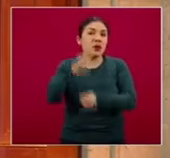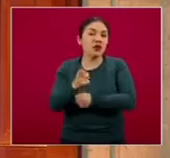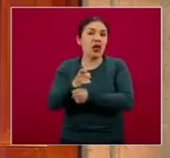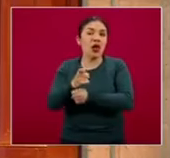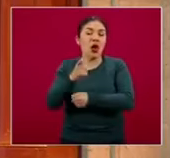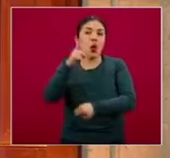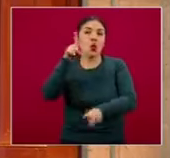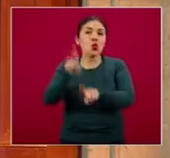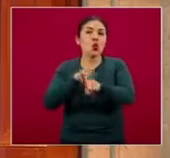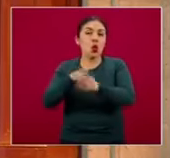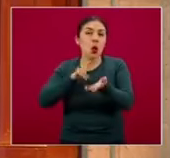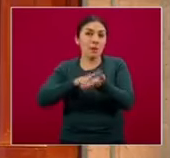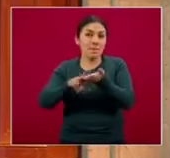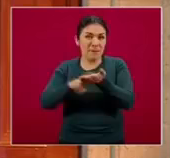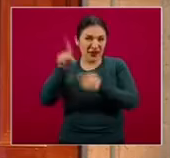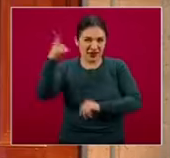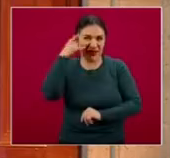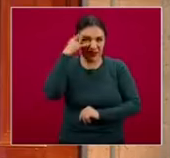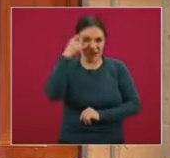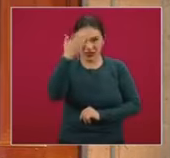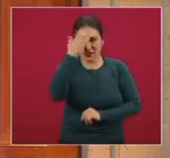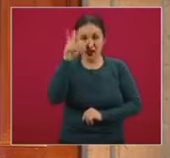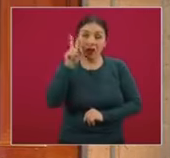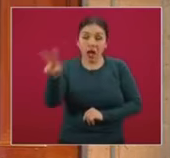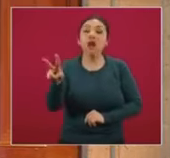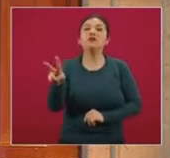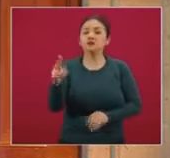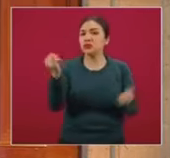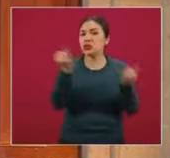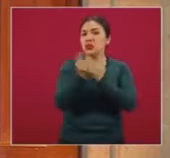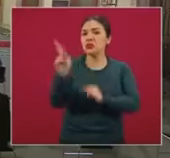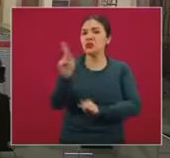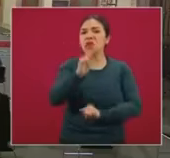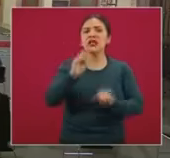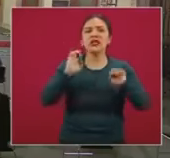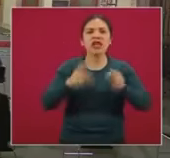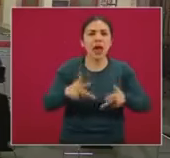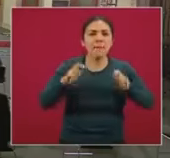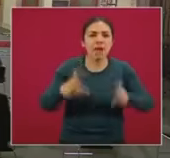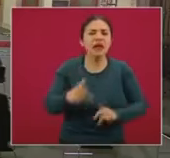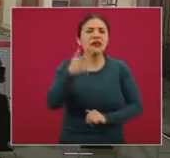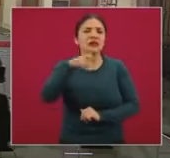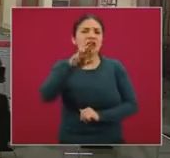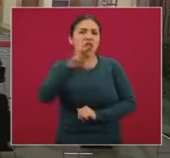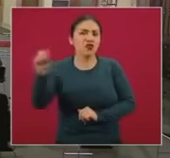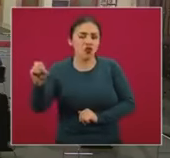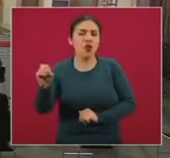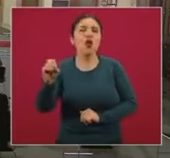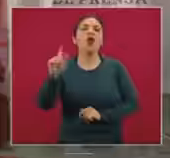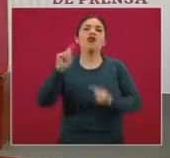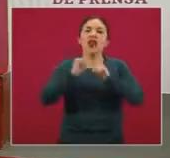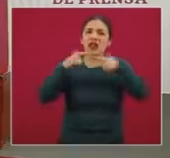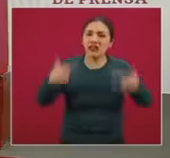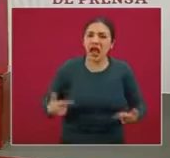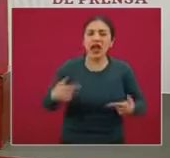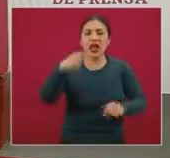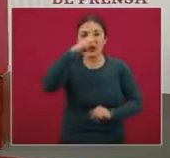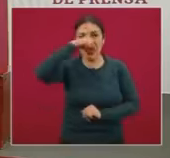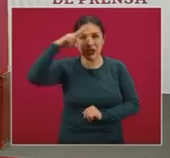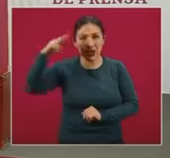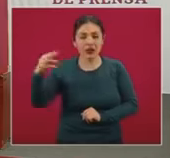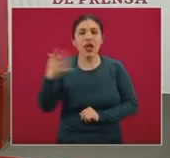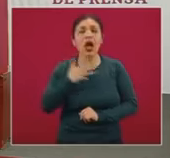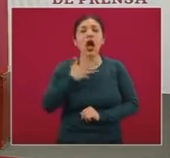en nivel de riesgo bajo color verde, e igual que Chiapas y Quintana Roo, Tlaxcala y Nayarit,